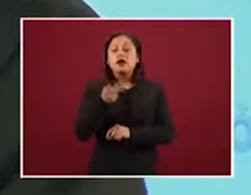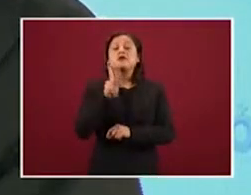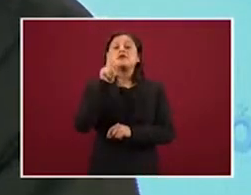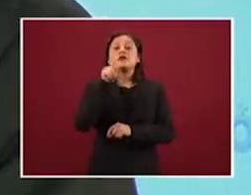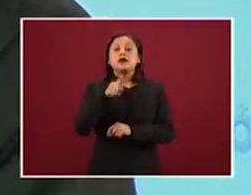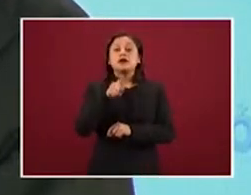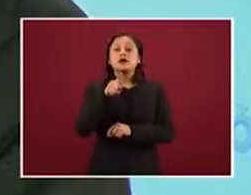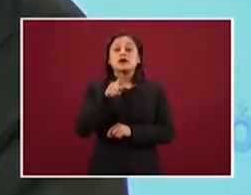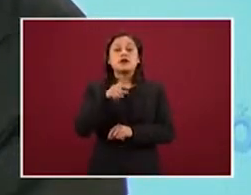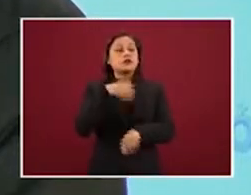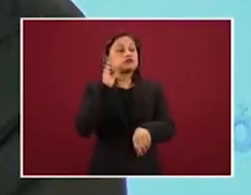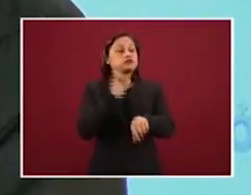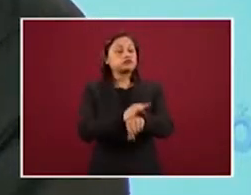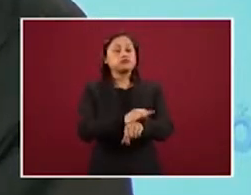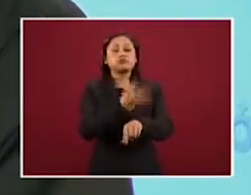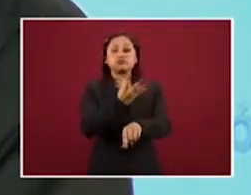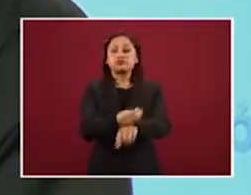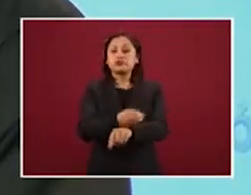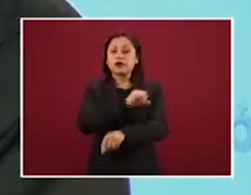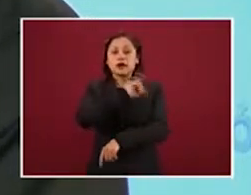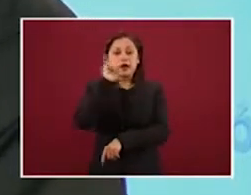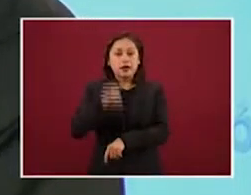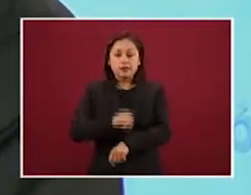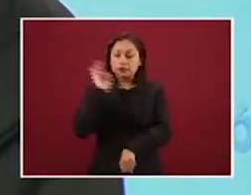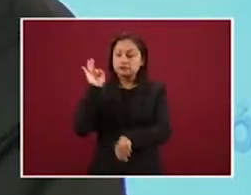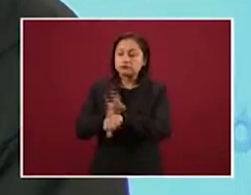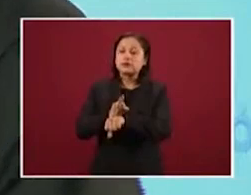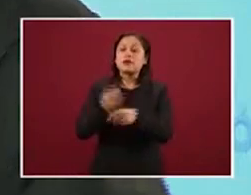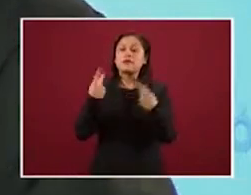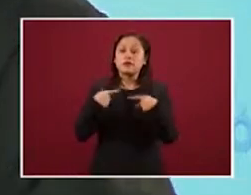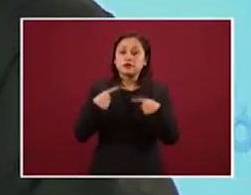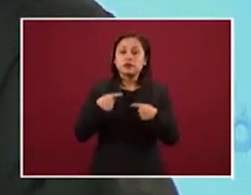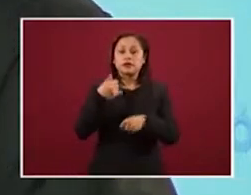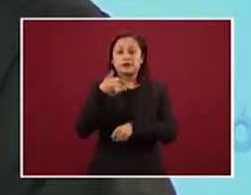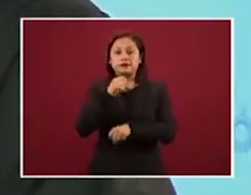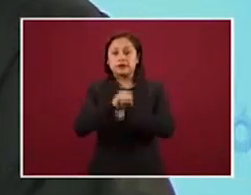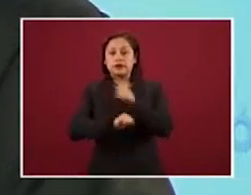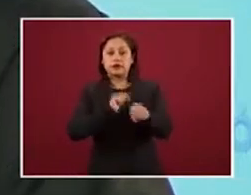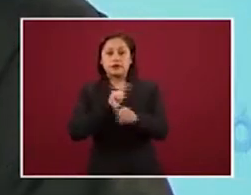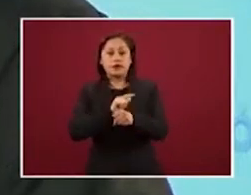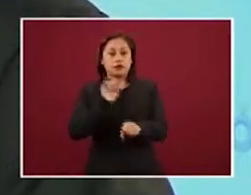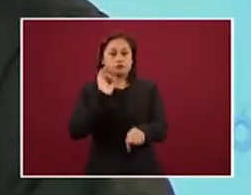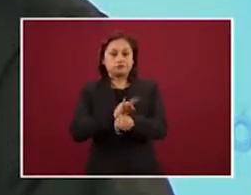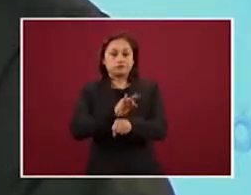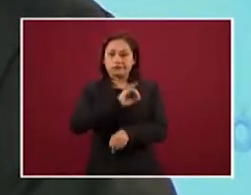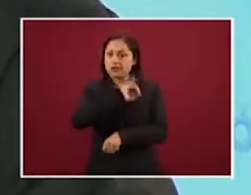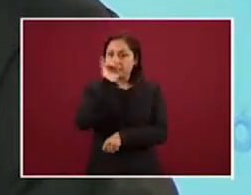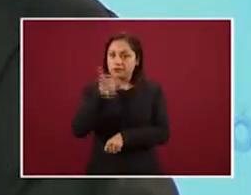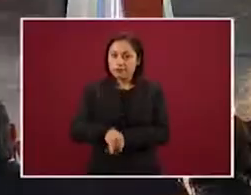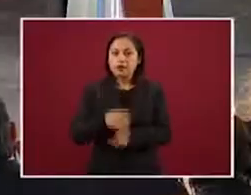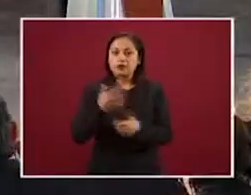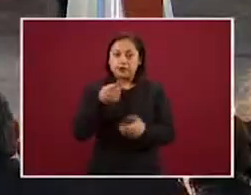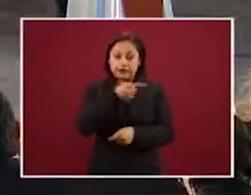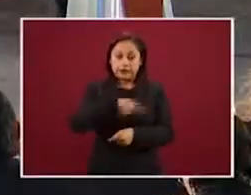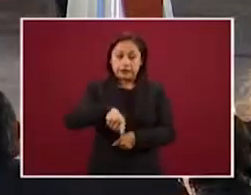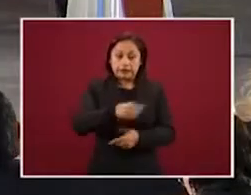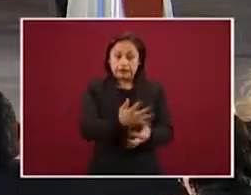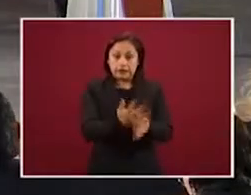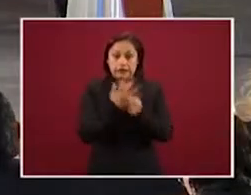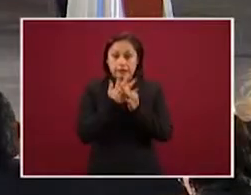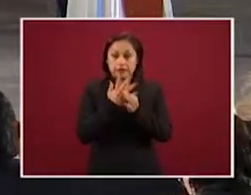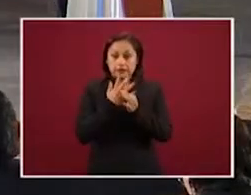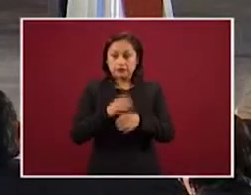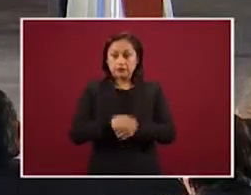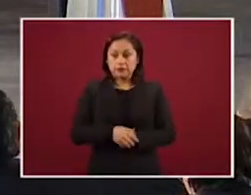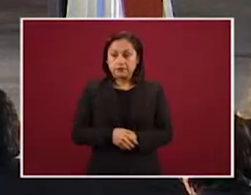afectaciones de la salud de las personas y de los animales, esto fue lo que señalaron. Fueron reiterativas en